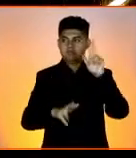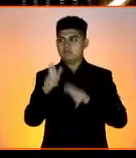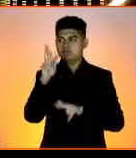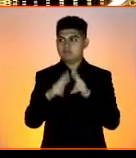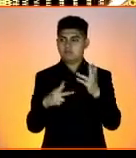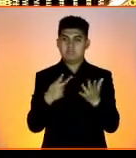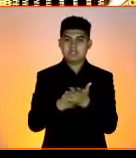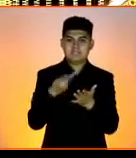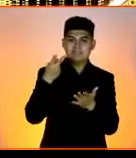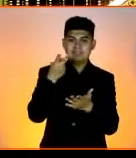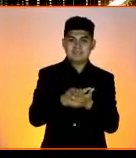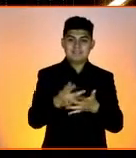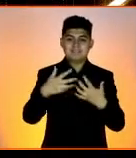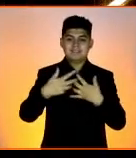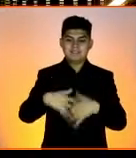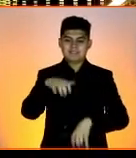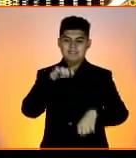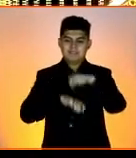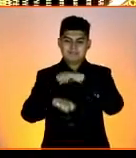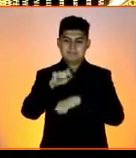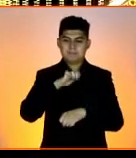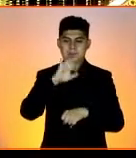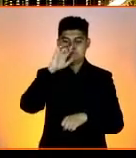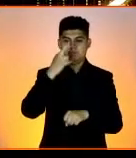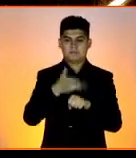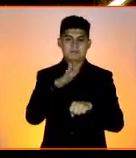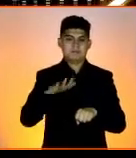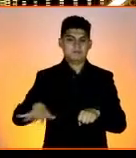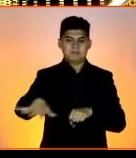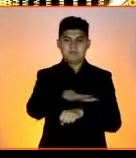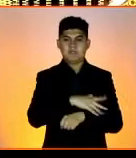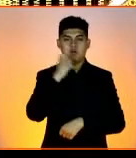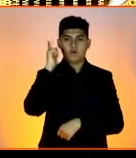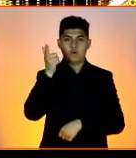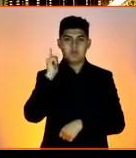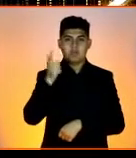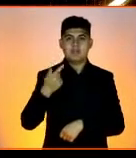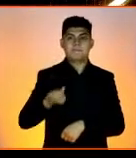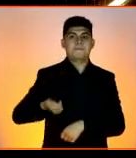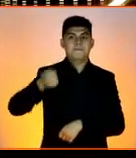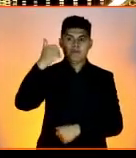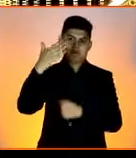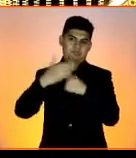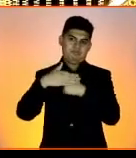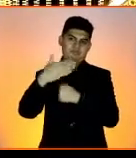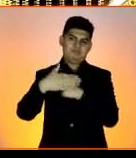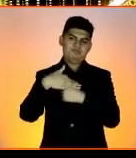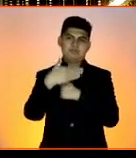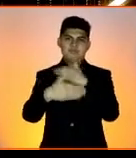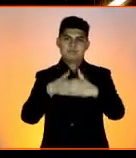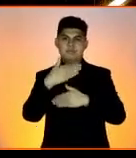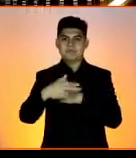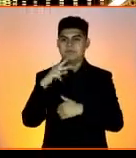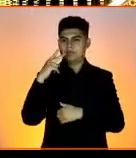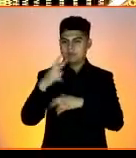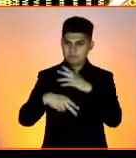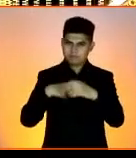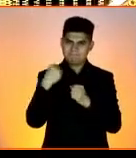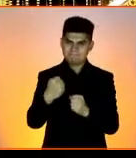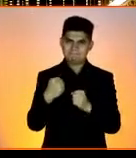el distintivo de empresa socialmente responsable. Y esperamos que es el primero de muchos más. ¡Vamos equipo!